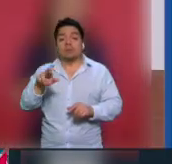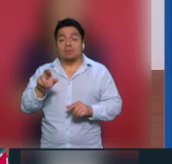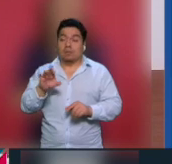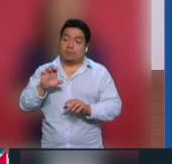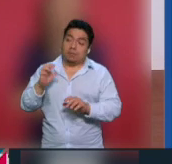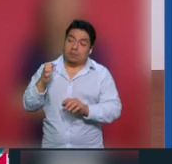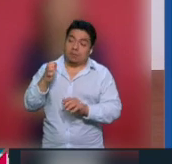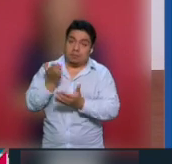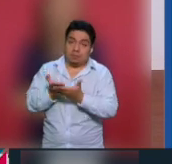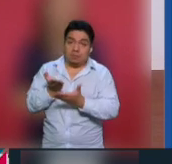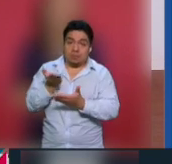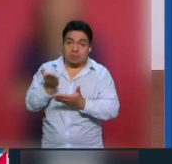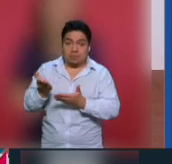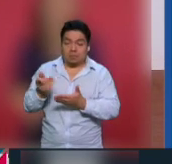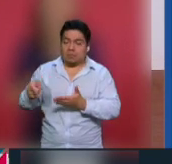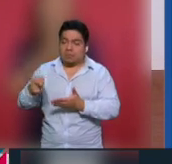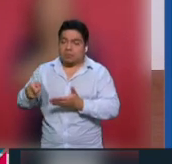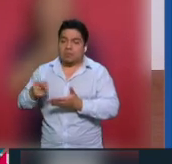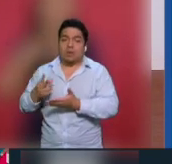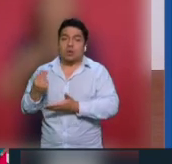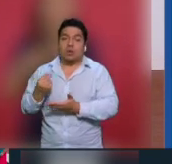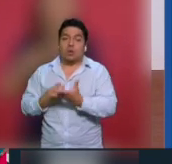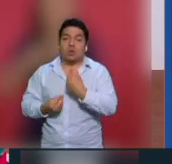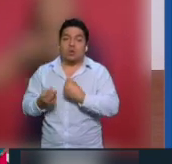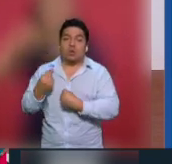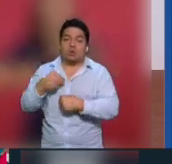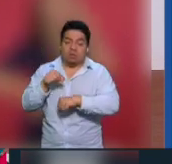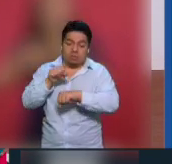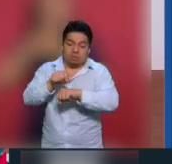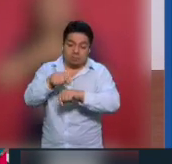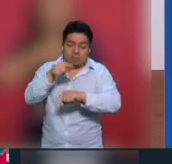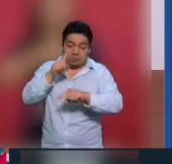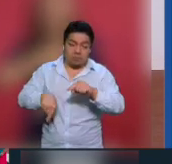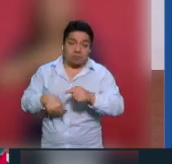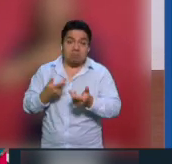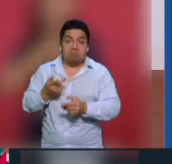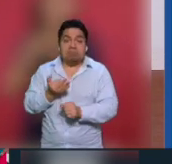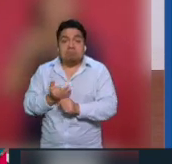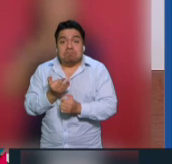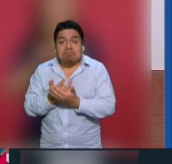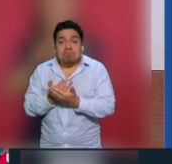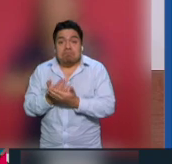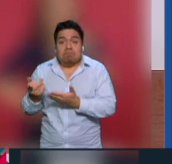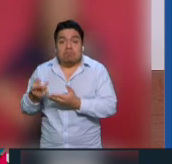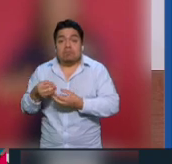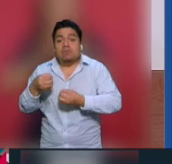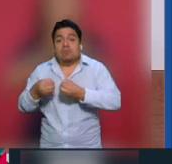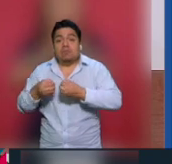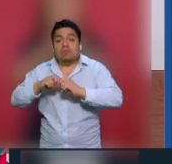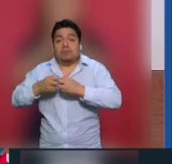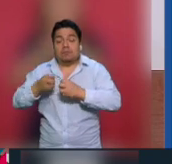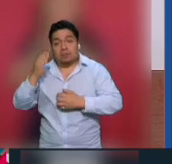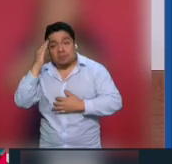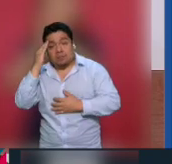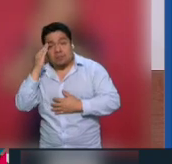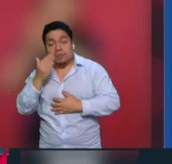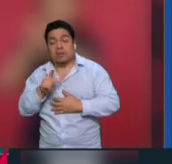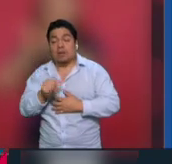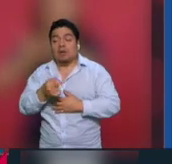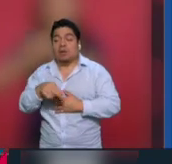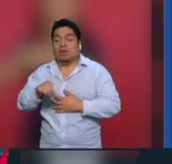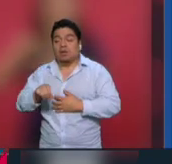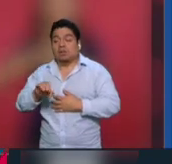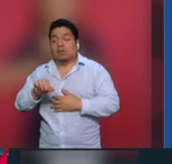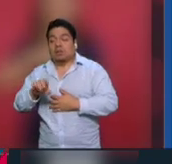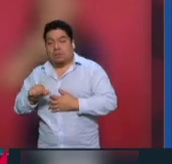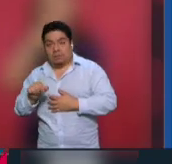recurso de queja contra la negativa para liberar esa orden de aprehensión, pero que hasta el momento el magistrado Josué Osvaldo Garduño Sánchez, del primer